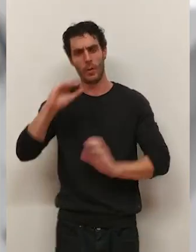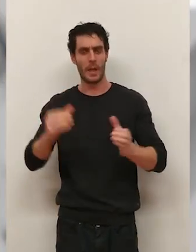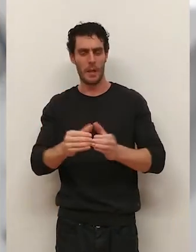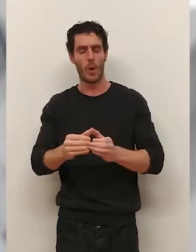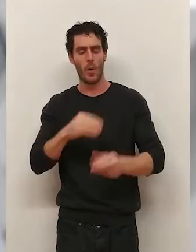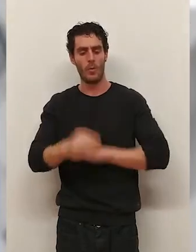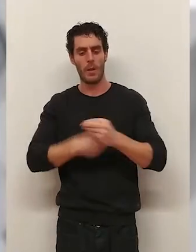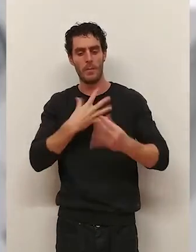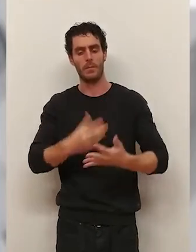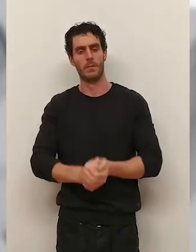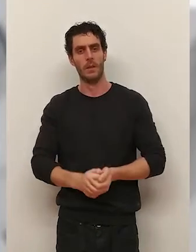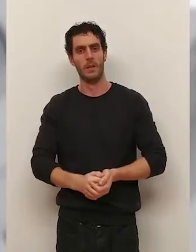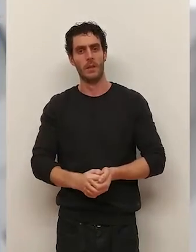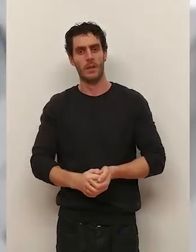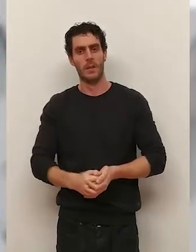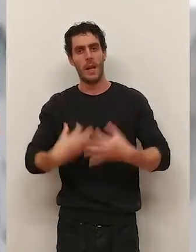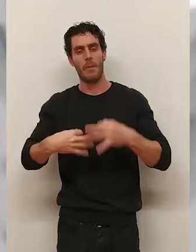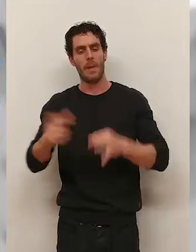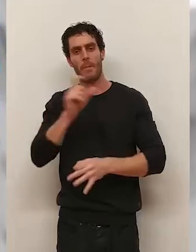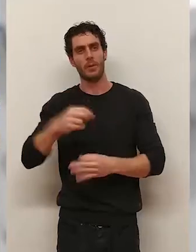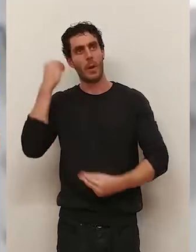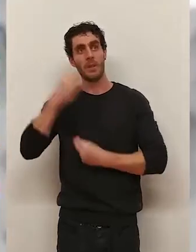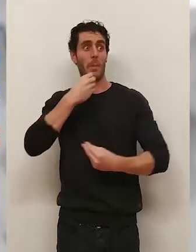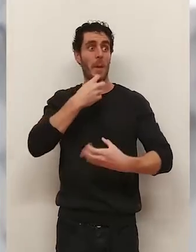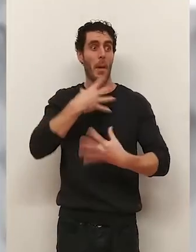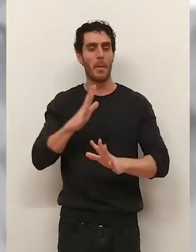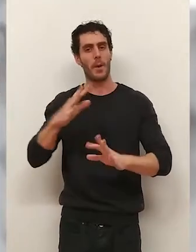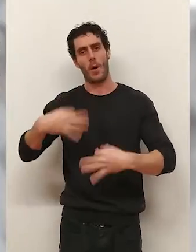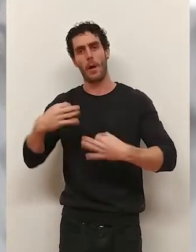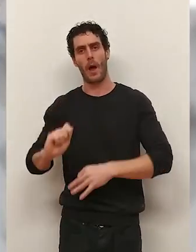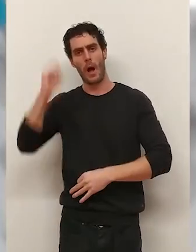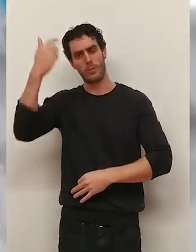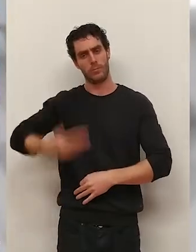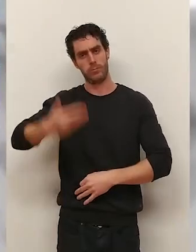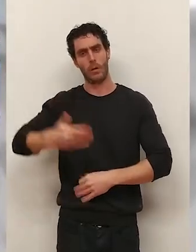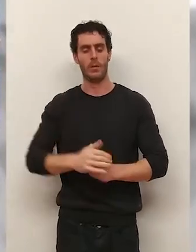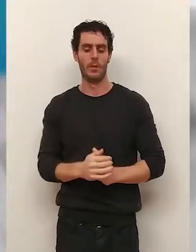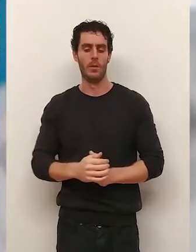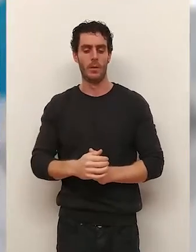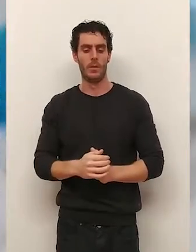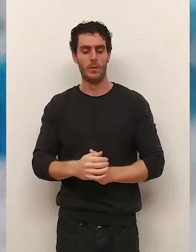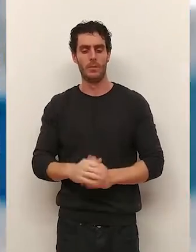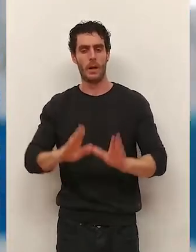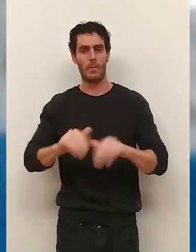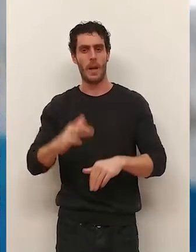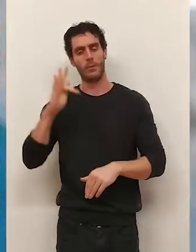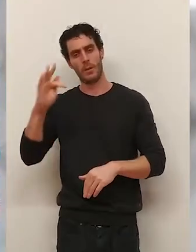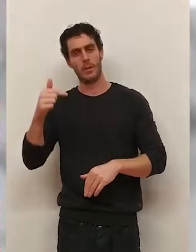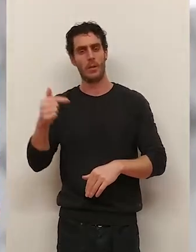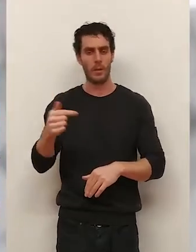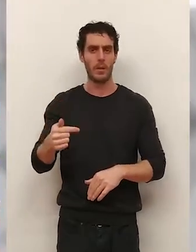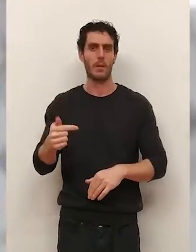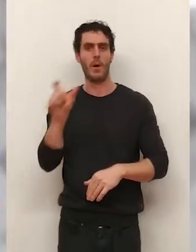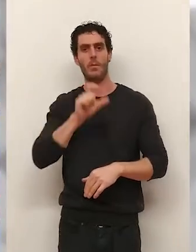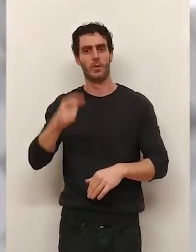creo que el equipo lo ha notado. Tiene más mérito del que la gente se puede imaginar pero bueno al final para lo bueno para lo